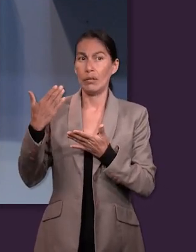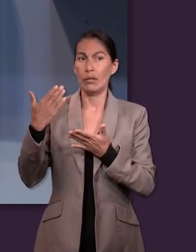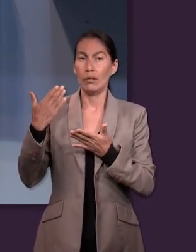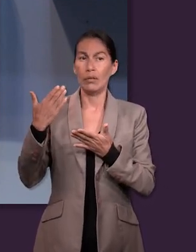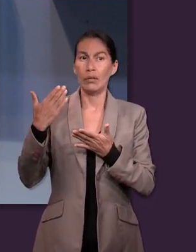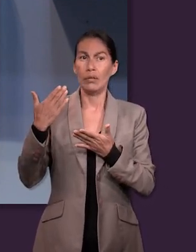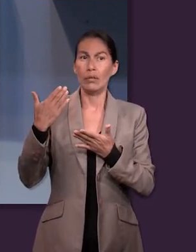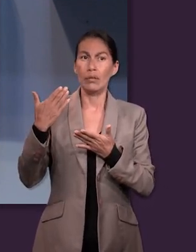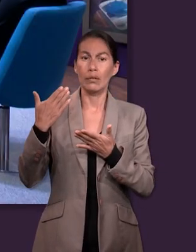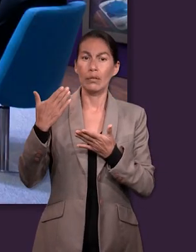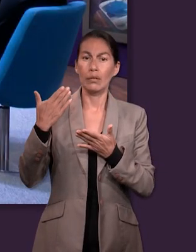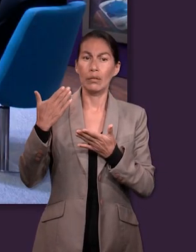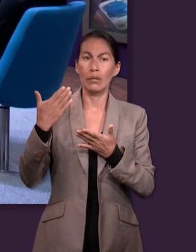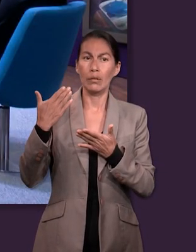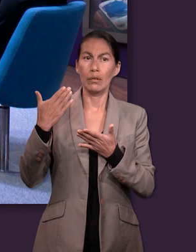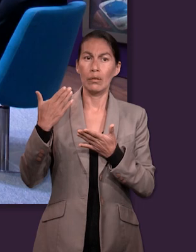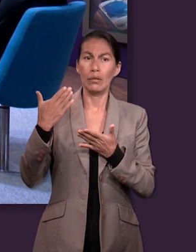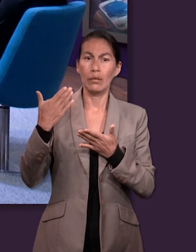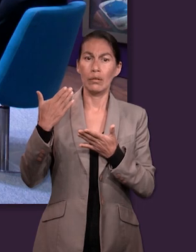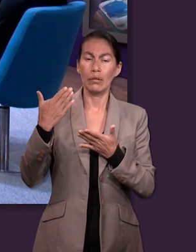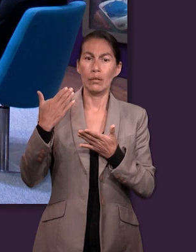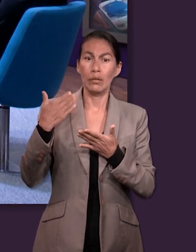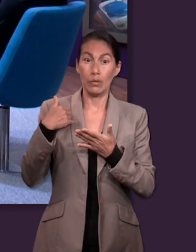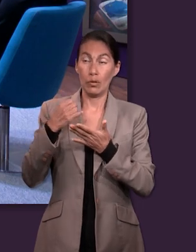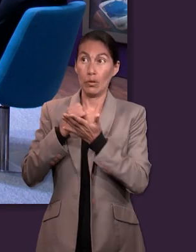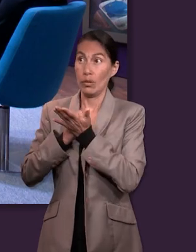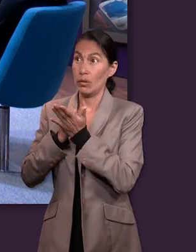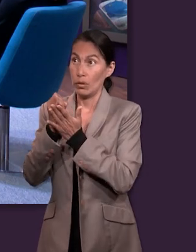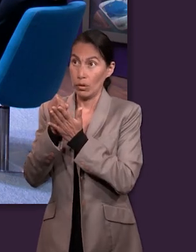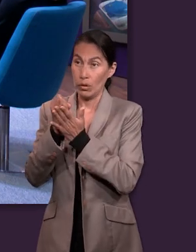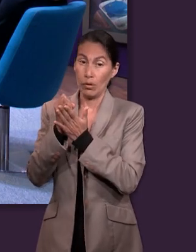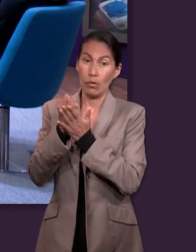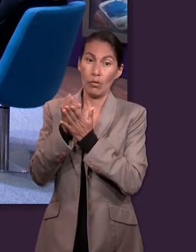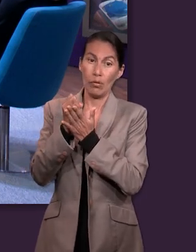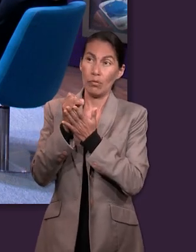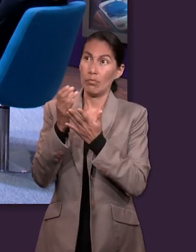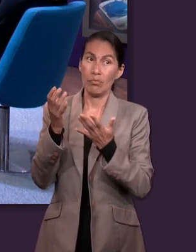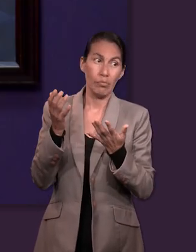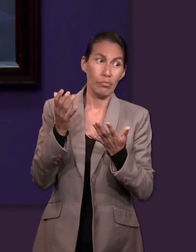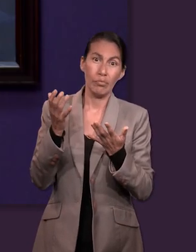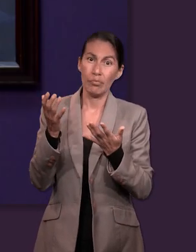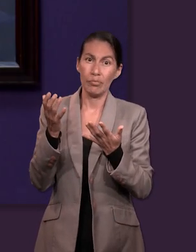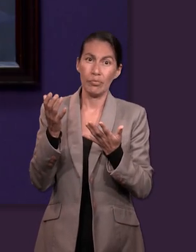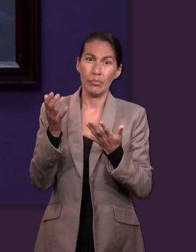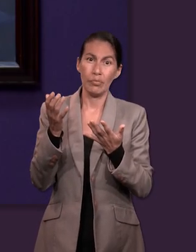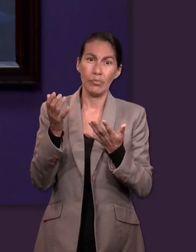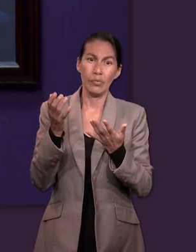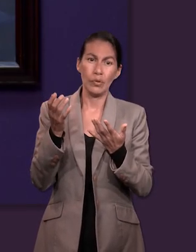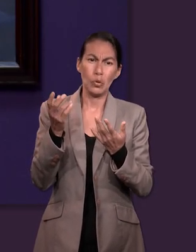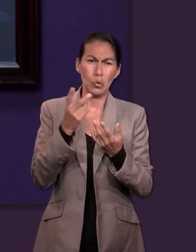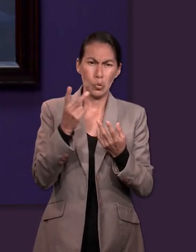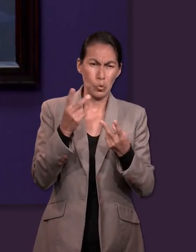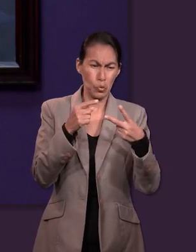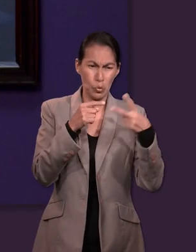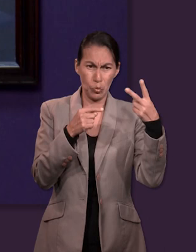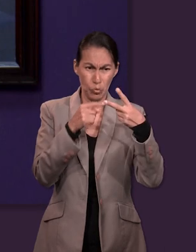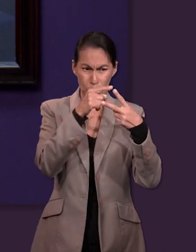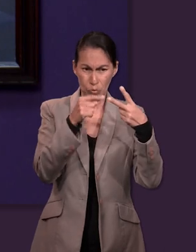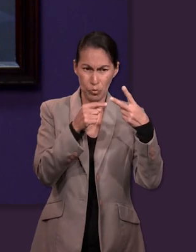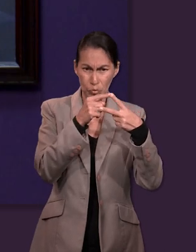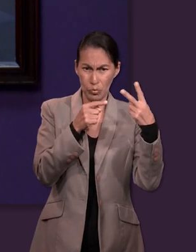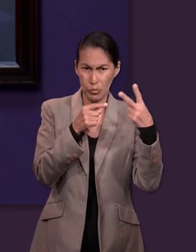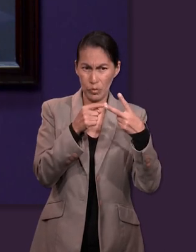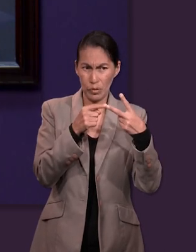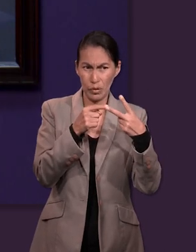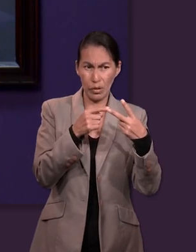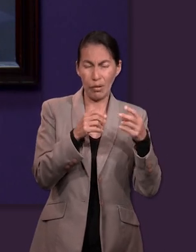y entonces pues ya no lo voy a ya no voy a tomar la decisión de esta o aquella manera, ¿no? Y cuando utilizamos esas dos